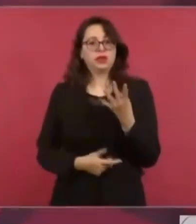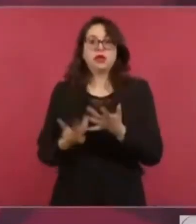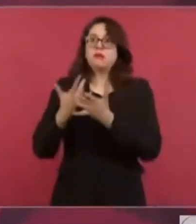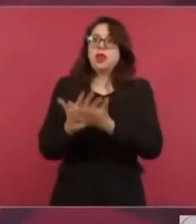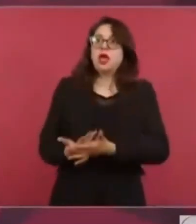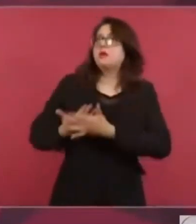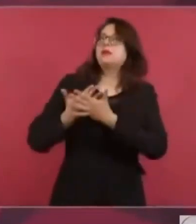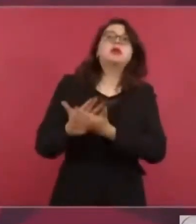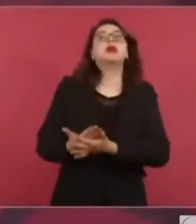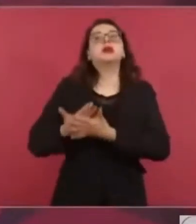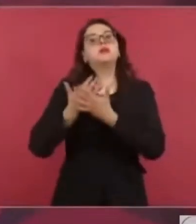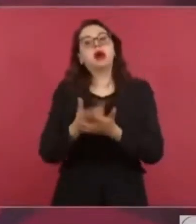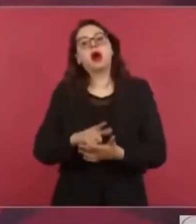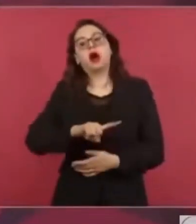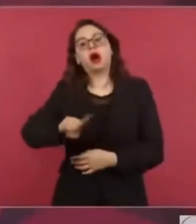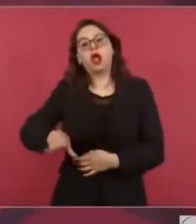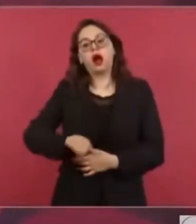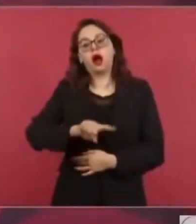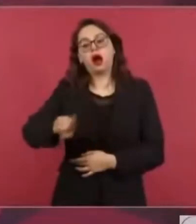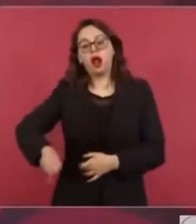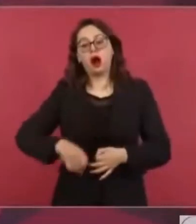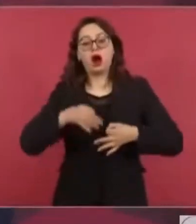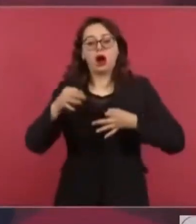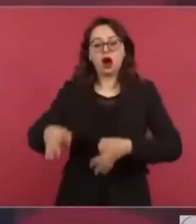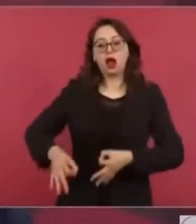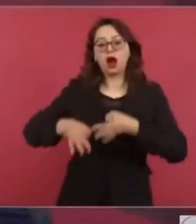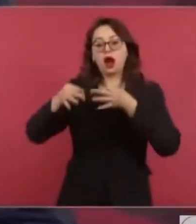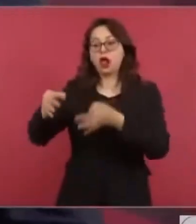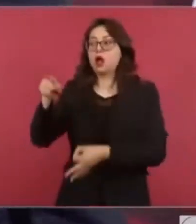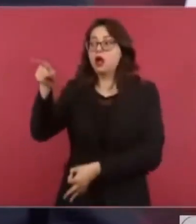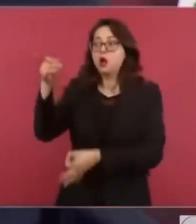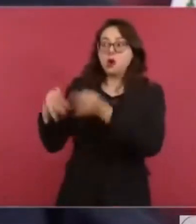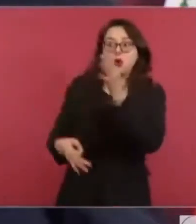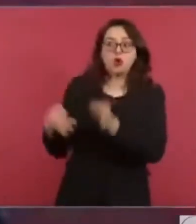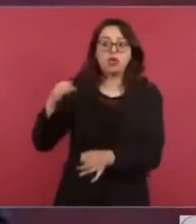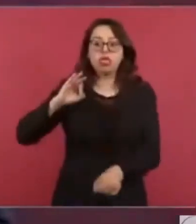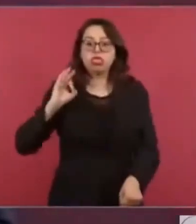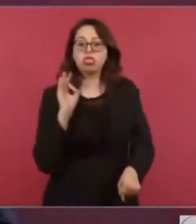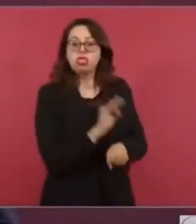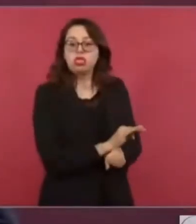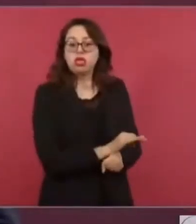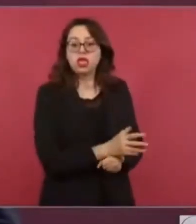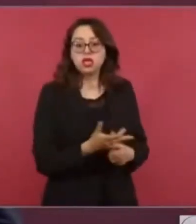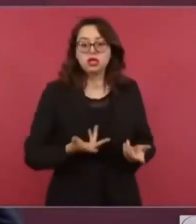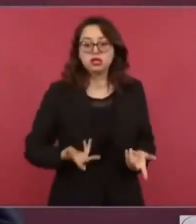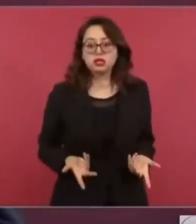entonces, ¿qué hace el Consejo de la Judicatura?